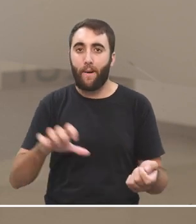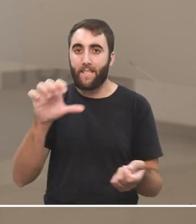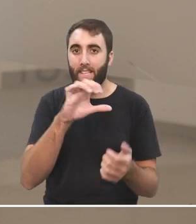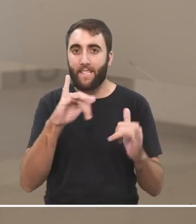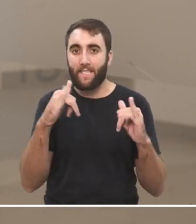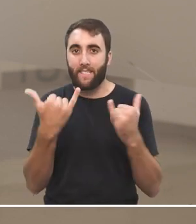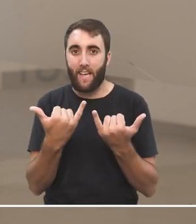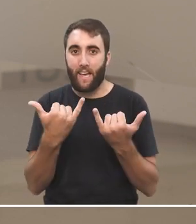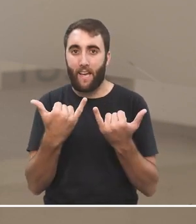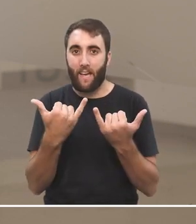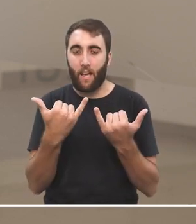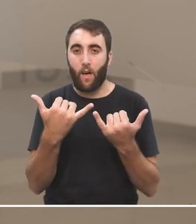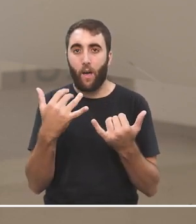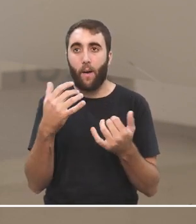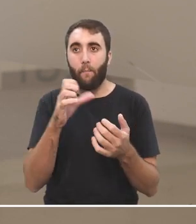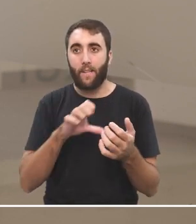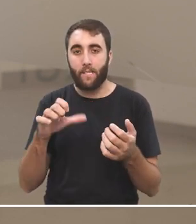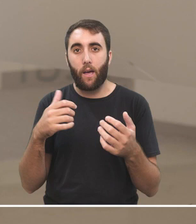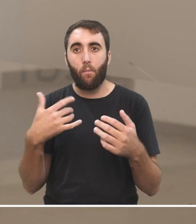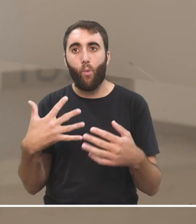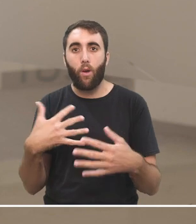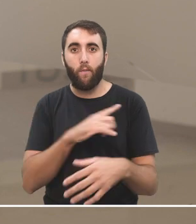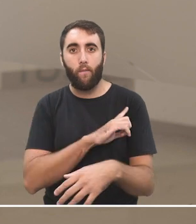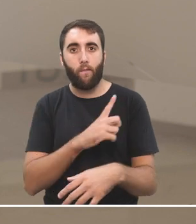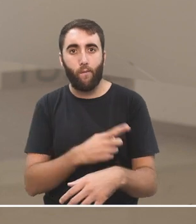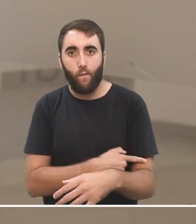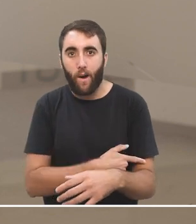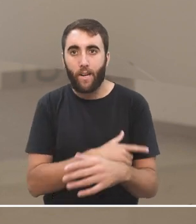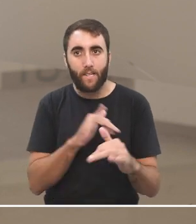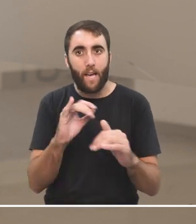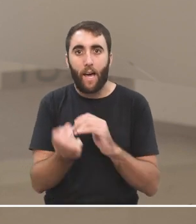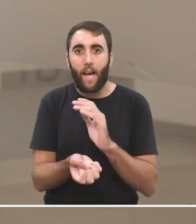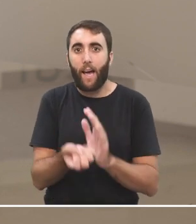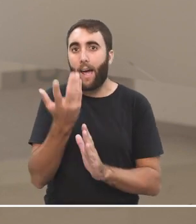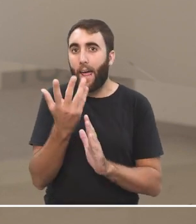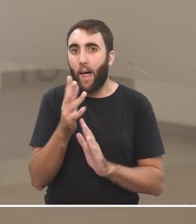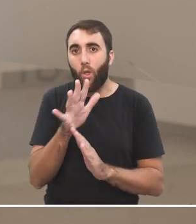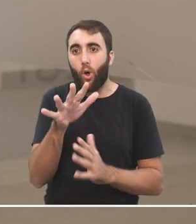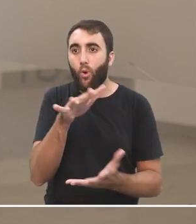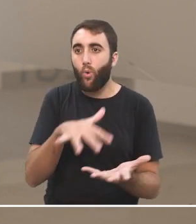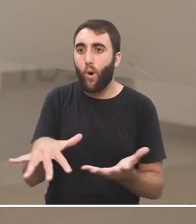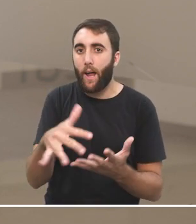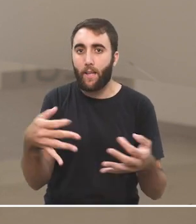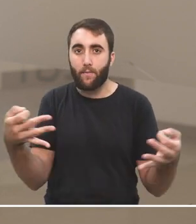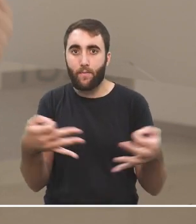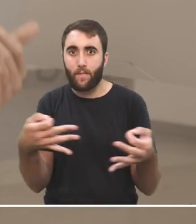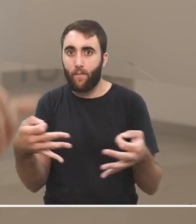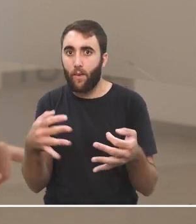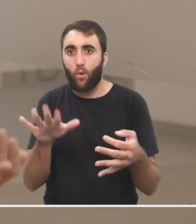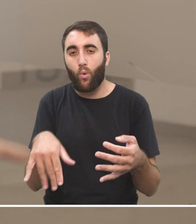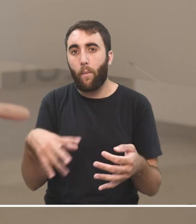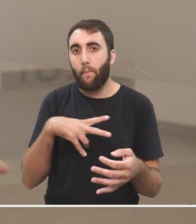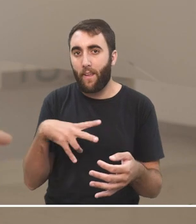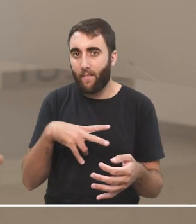poderosísimas que han creado espacios públicos extremamente